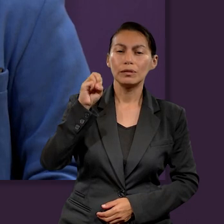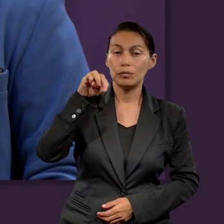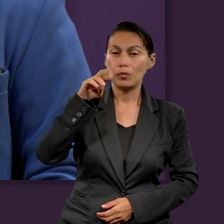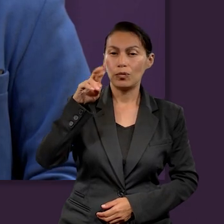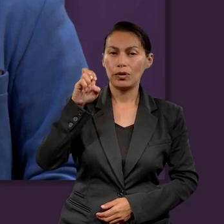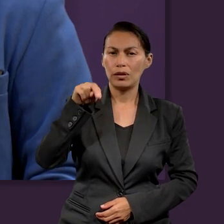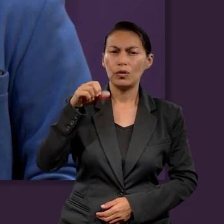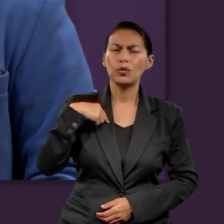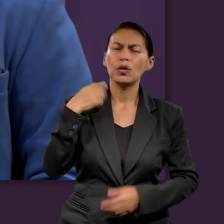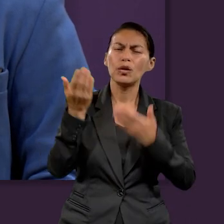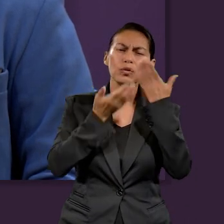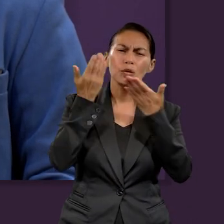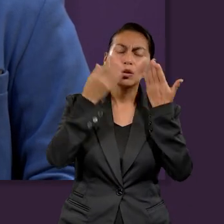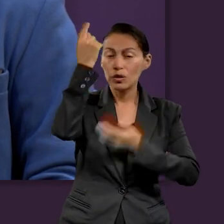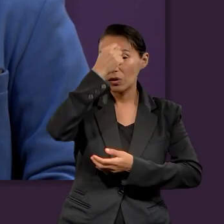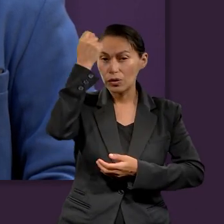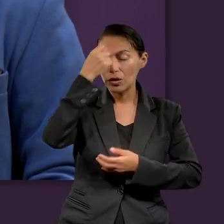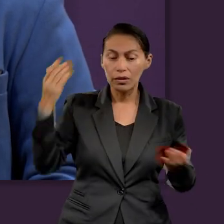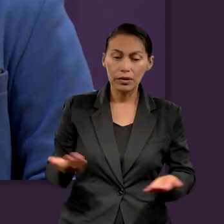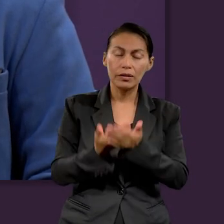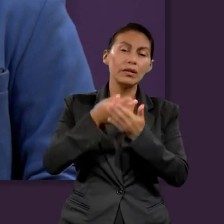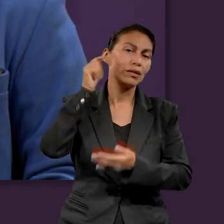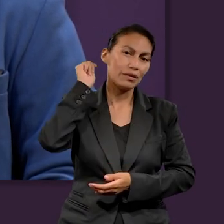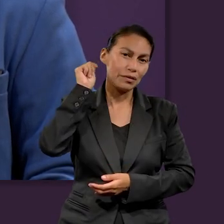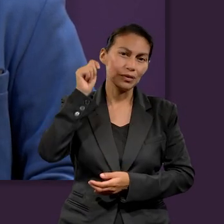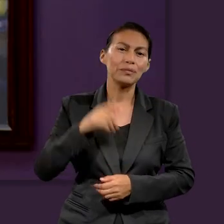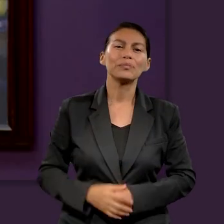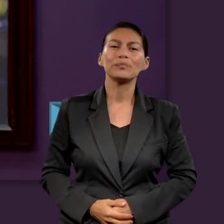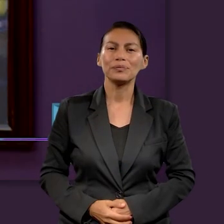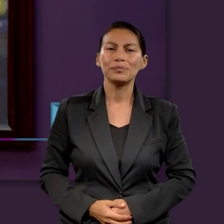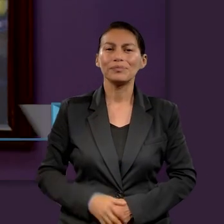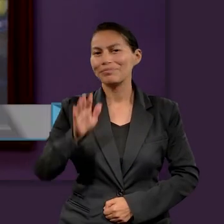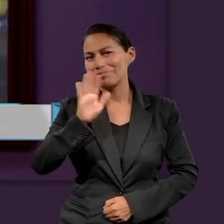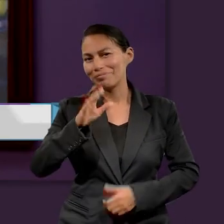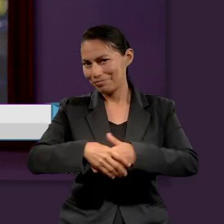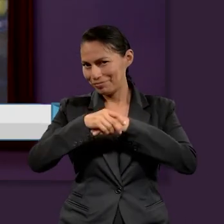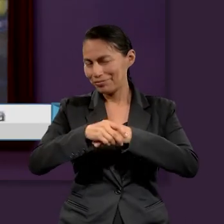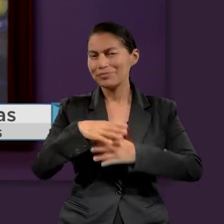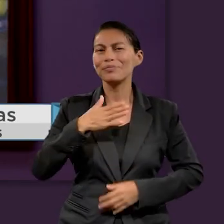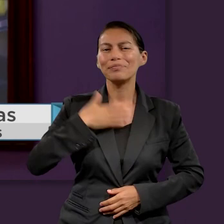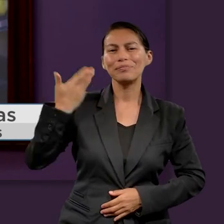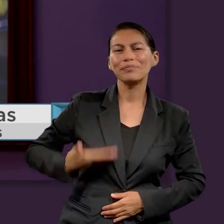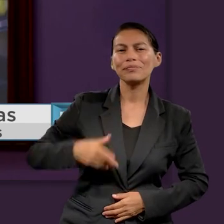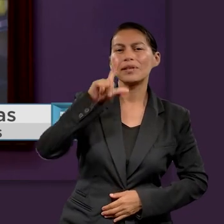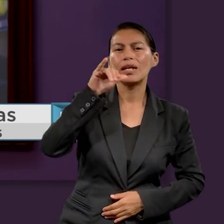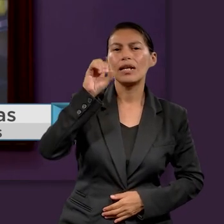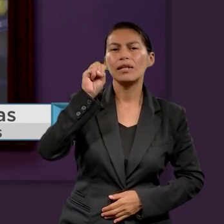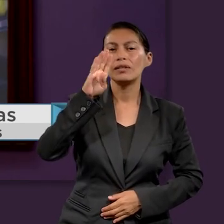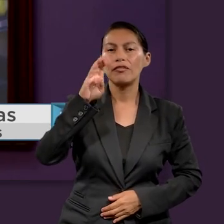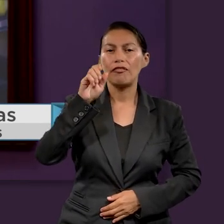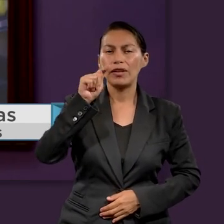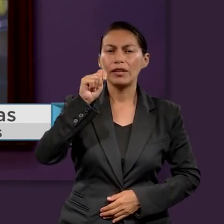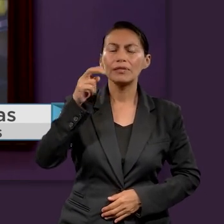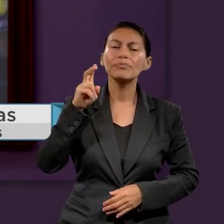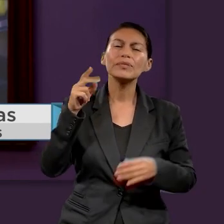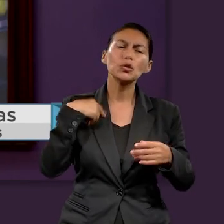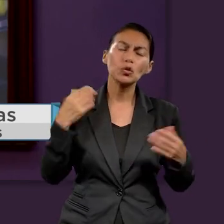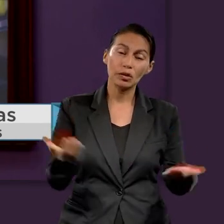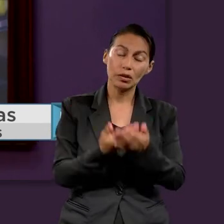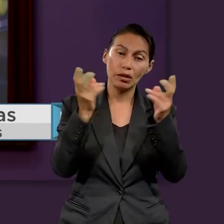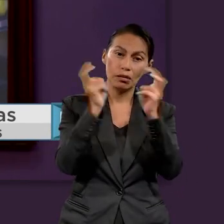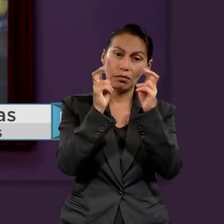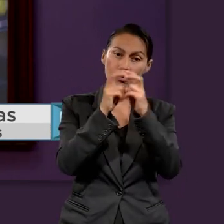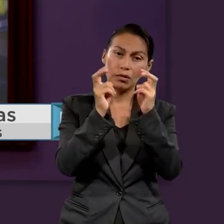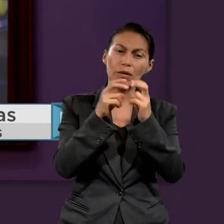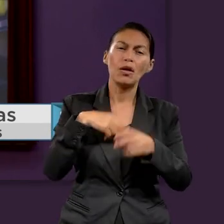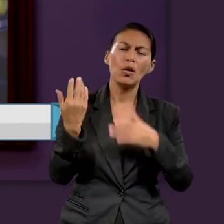estudiante de teología y soy originario del estado de Tabasco. Saludos. Mi nombre es Lisbeth Contreras y yo soy originaria de Tampico,